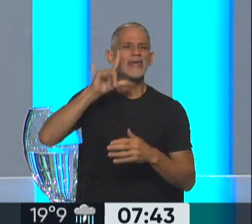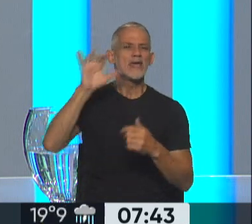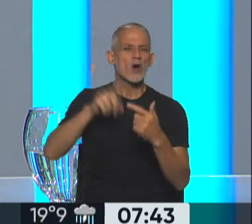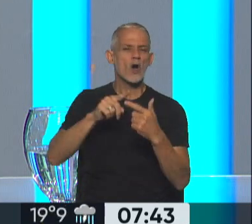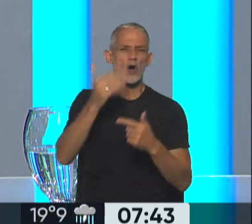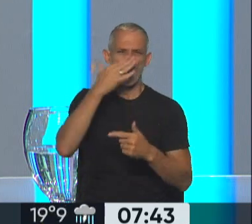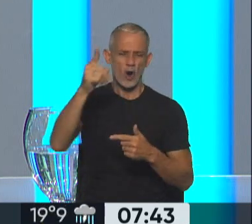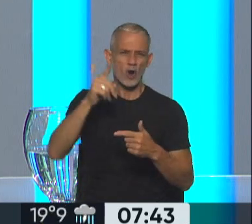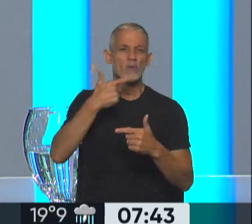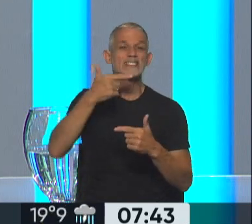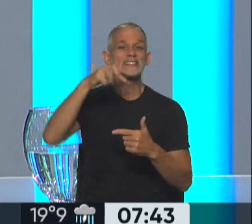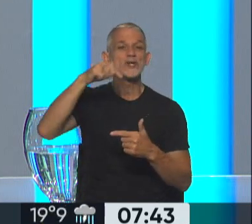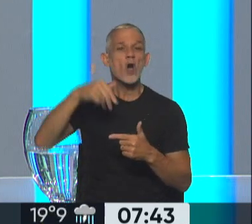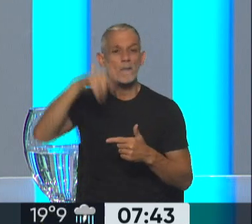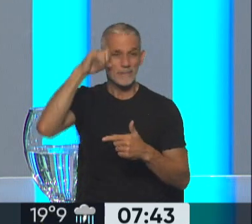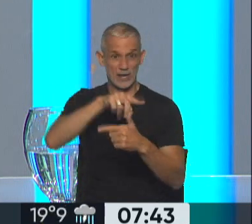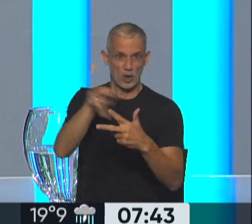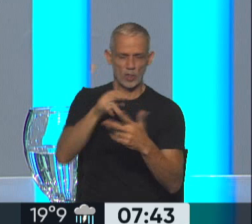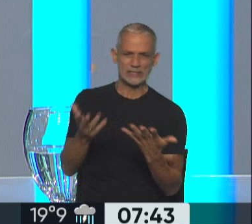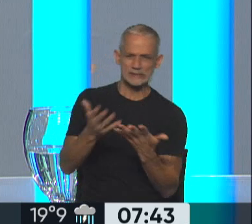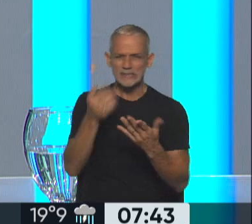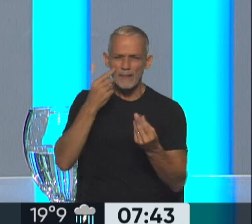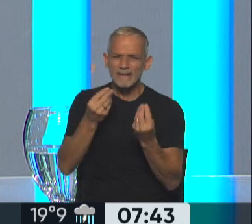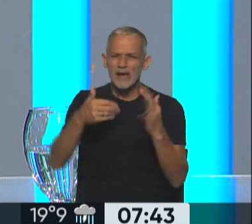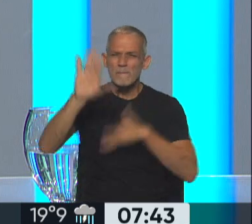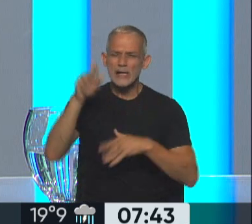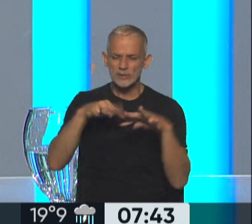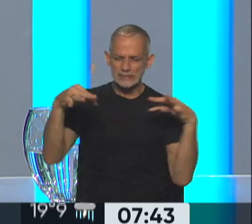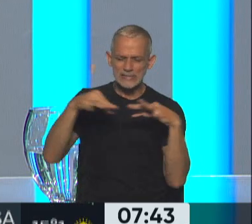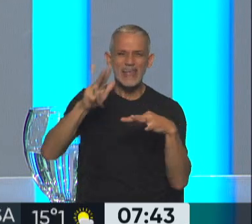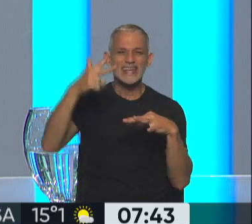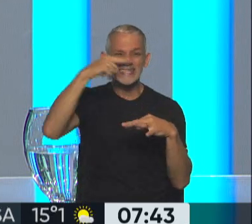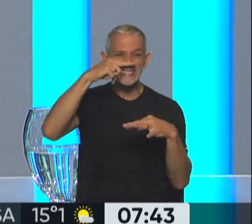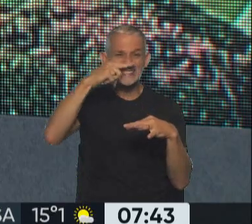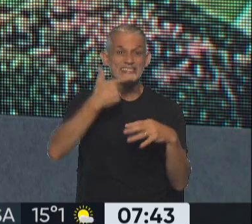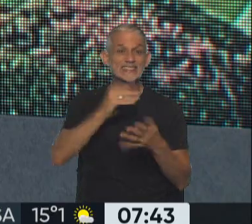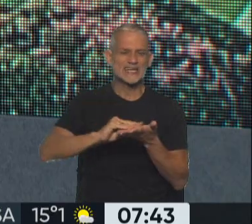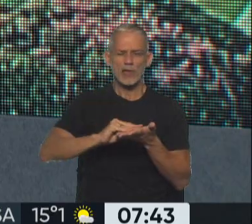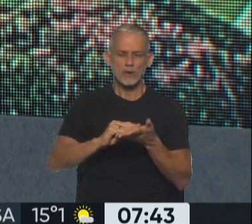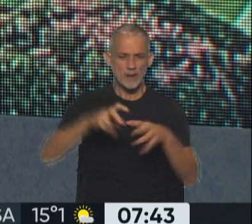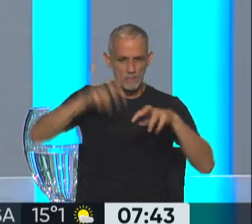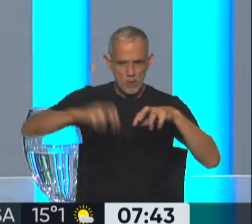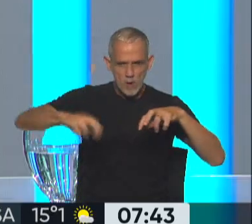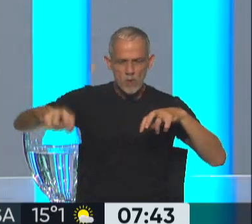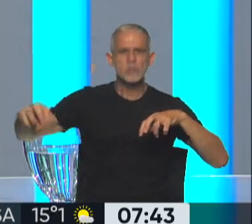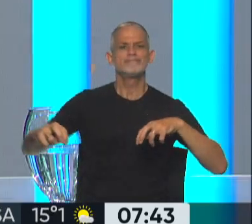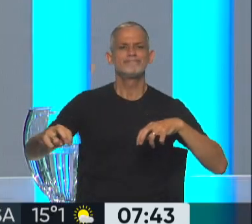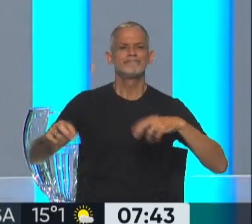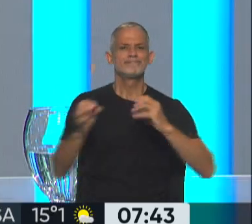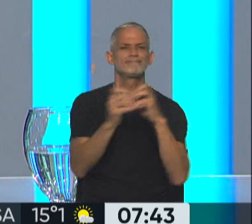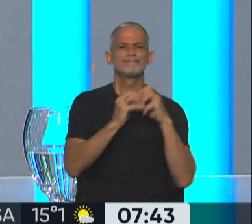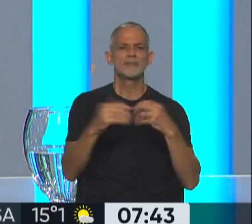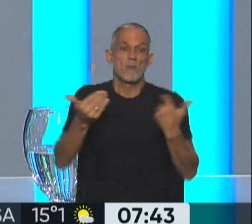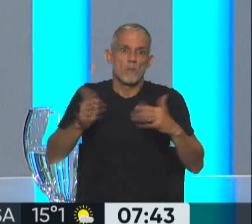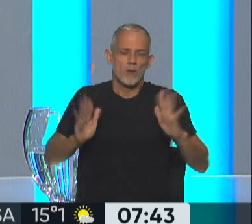provincia de Córdoba, y ahí está tratando de encontrar mayorías, tener 37 senadores que se sienten en sus bancas y sesionar y